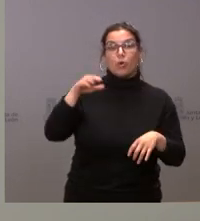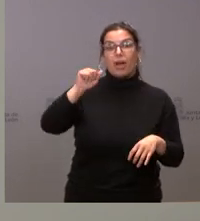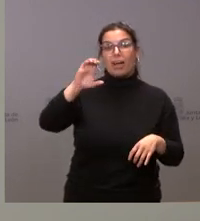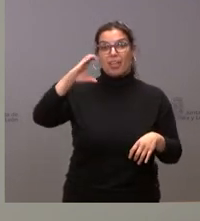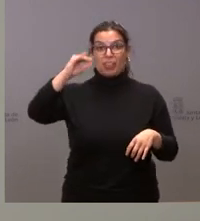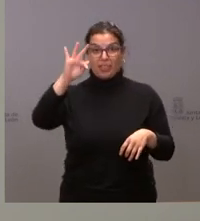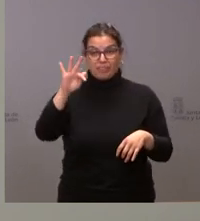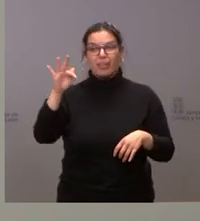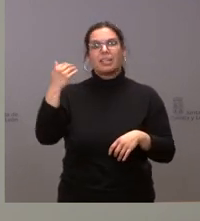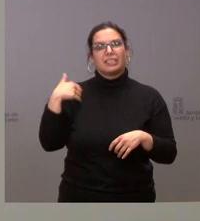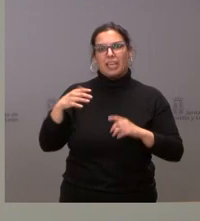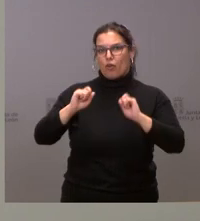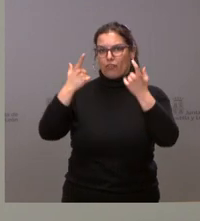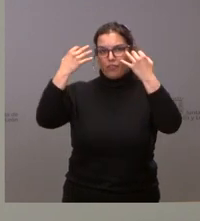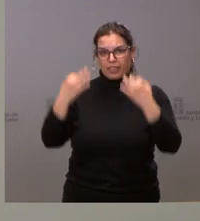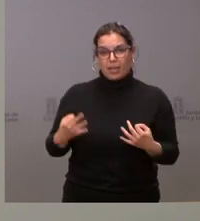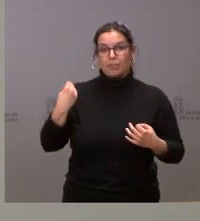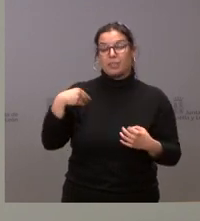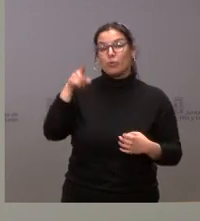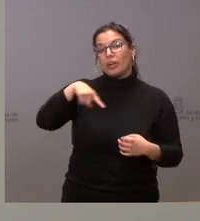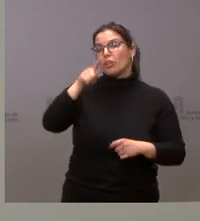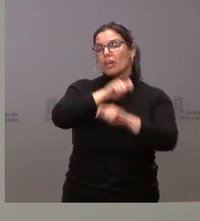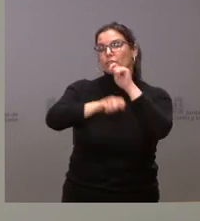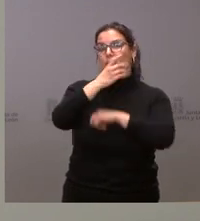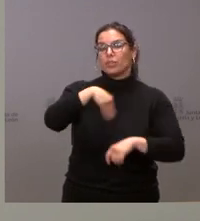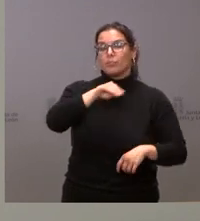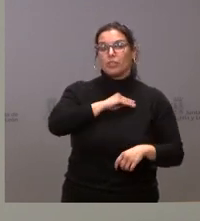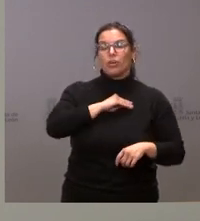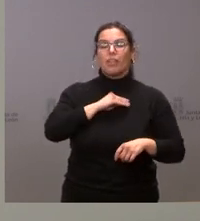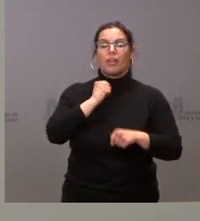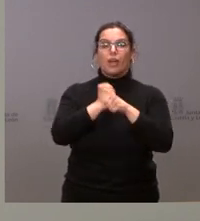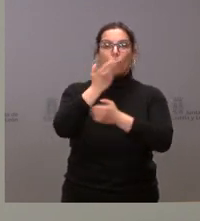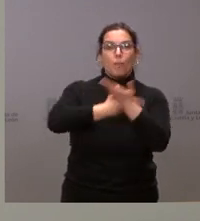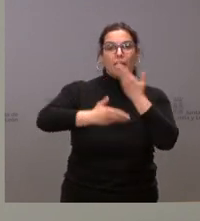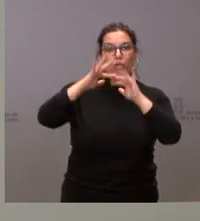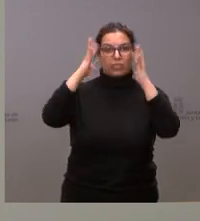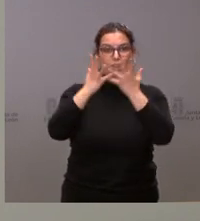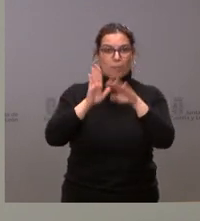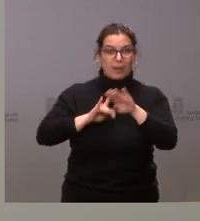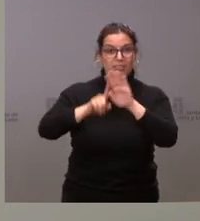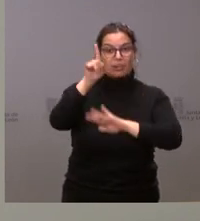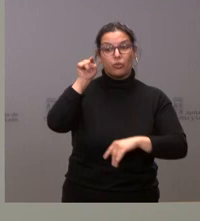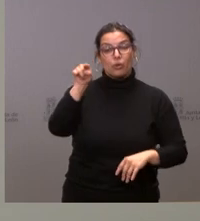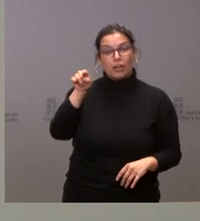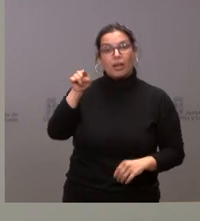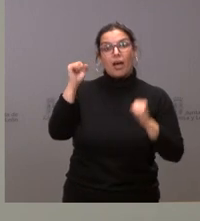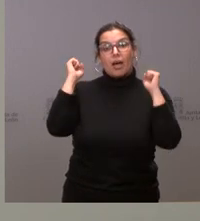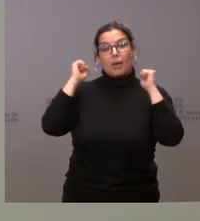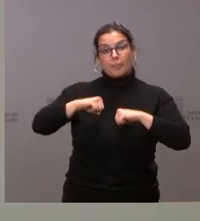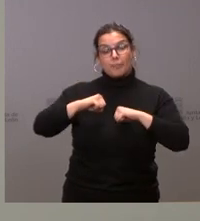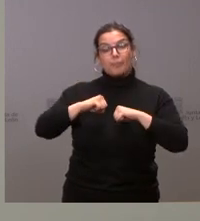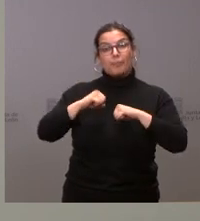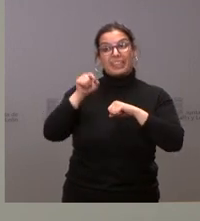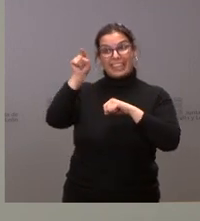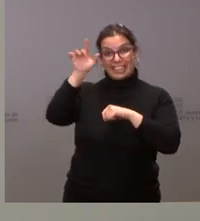la Asociación Española de Cooperación Internacional de Desarrollo y que, por tanto, es dar este apoyo in situ